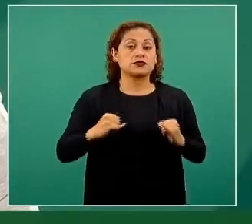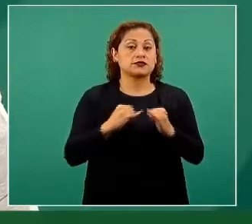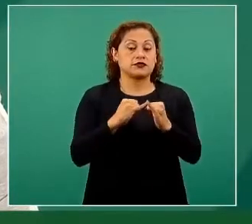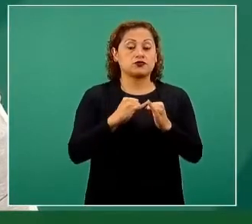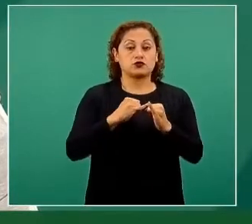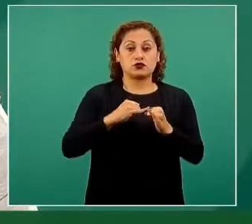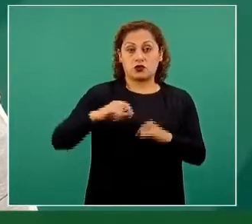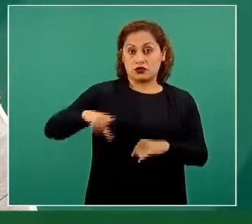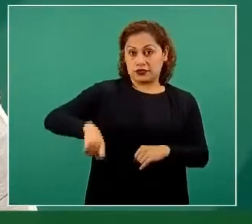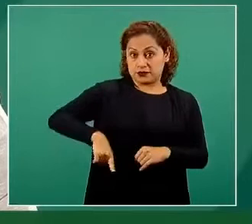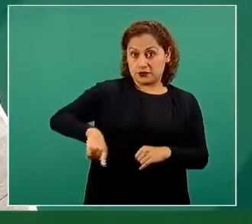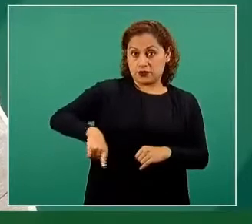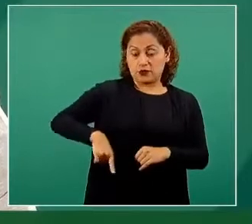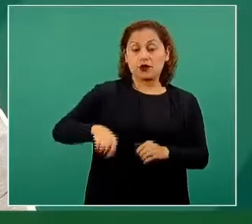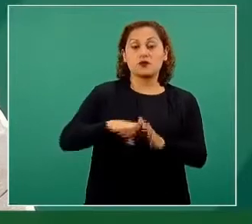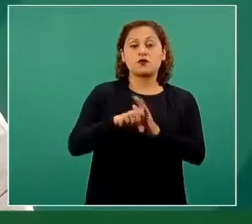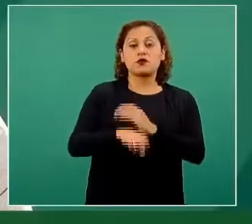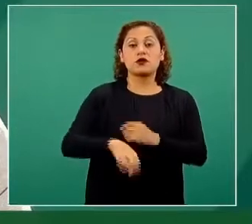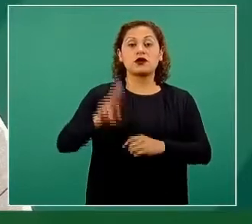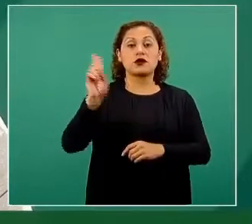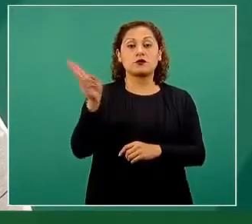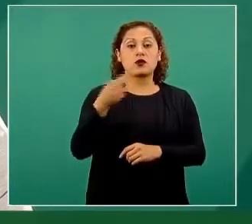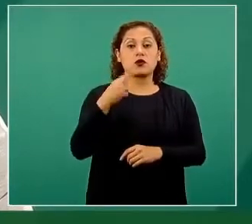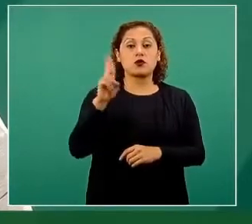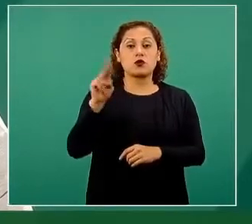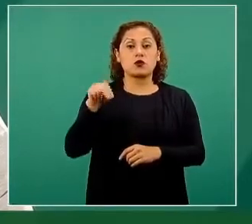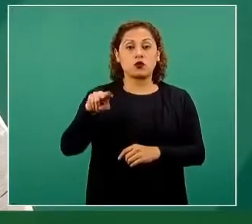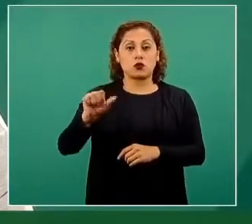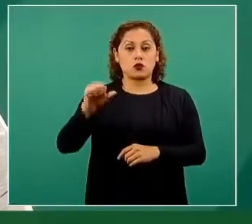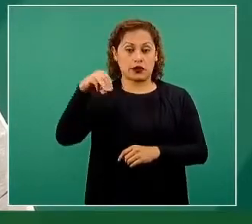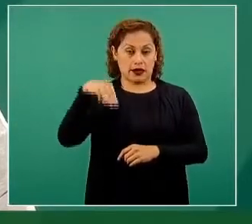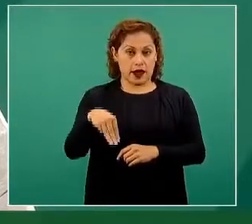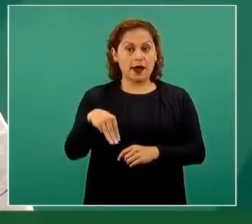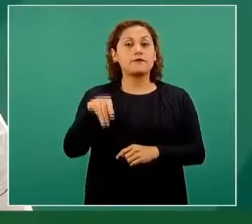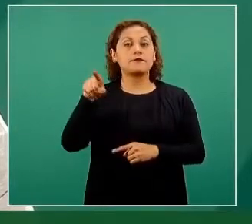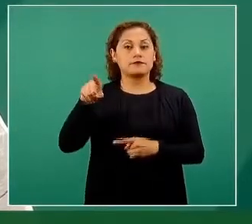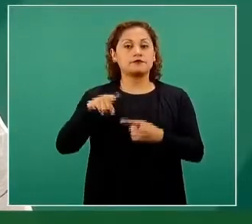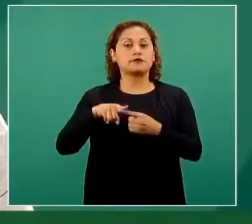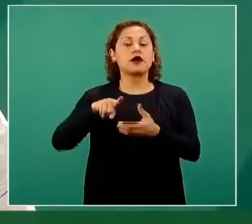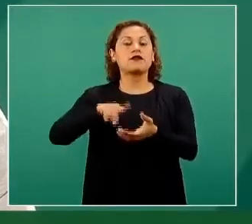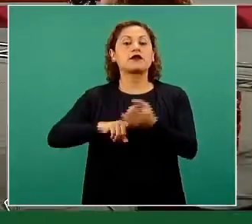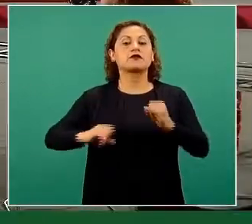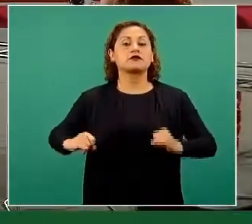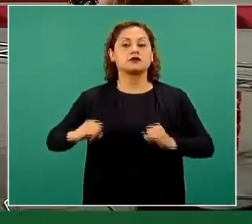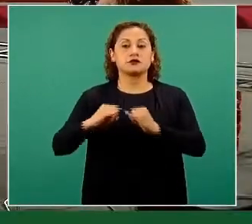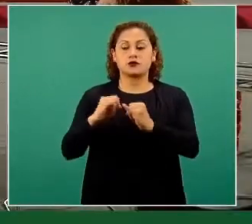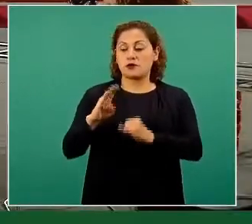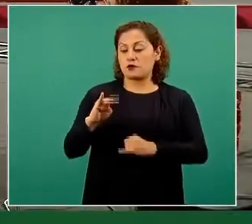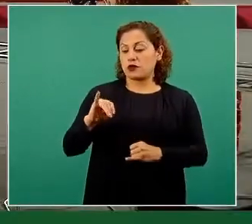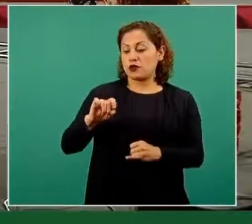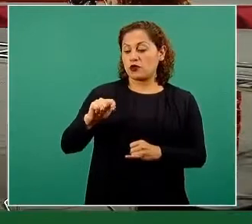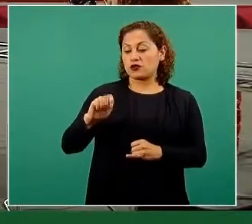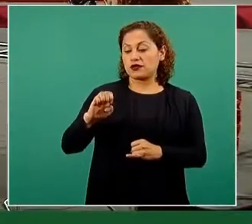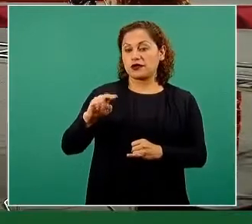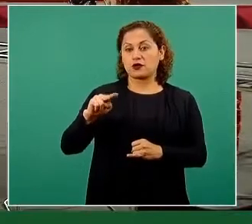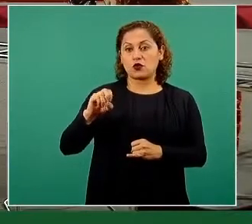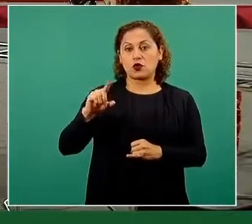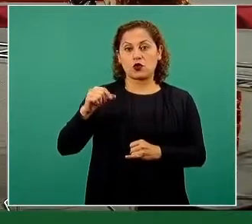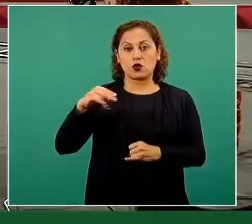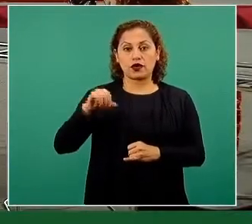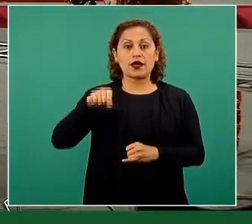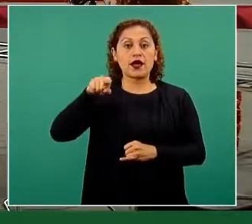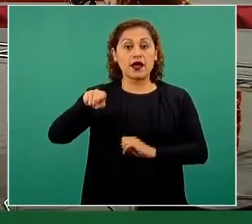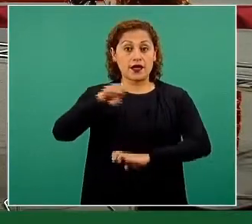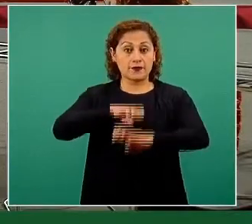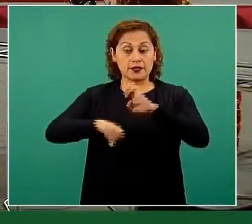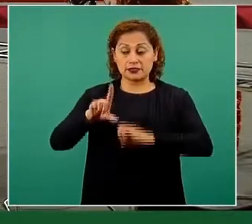en este caso con la Universidad Nacional Autónoma de México, específicamente con el Instituto de Biotecnología, esta empresa Leomont